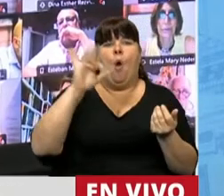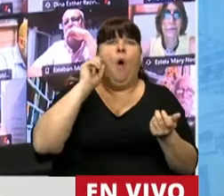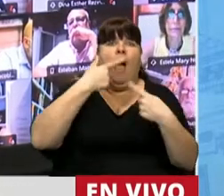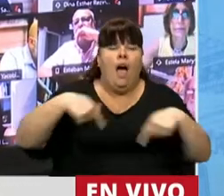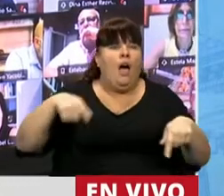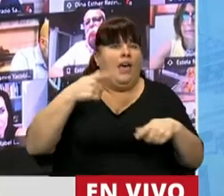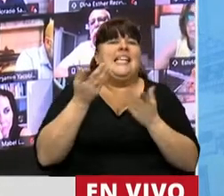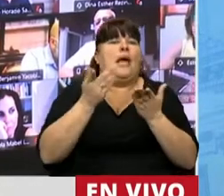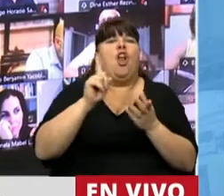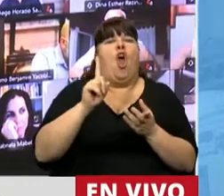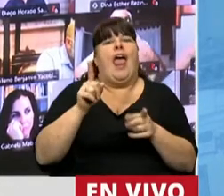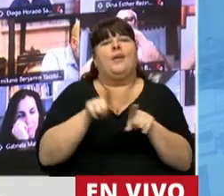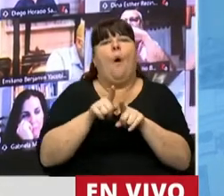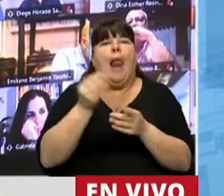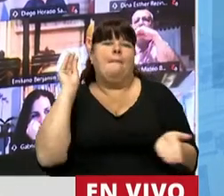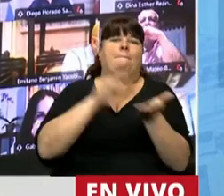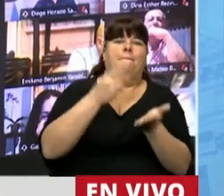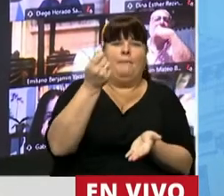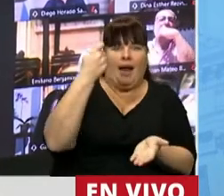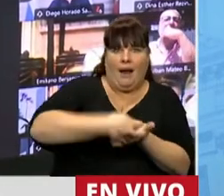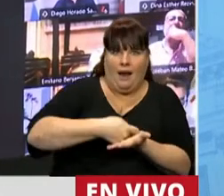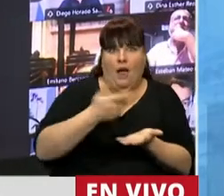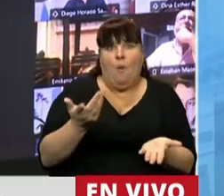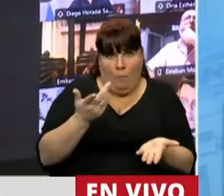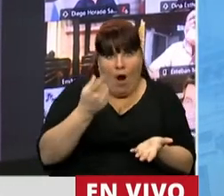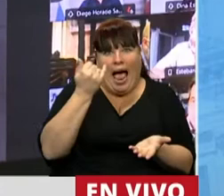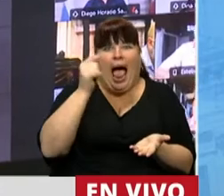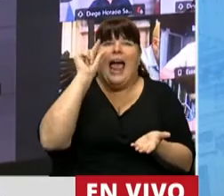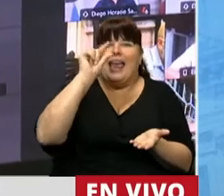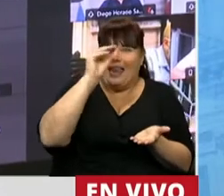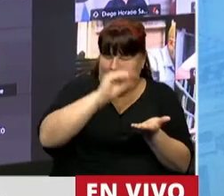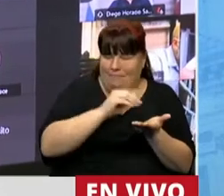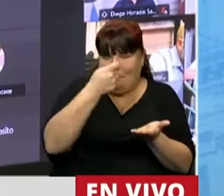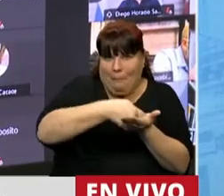un servicio y no sea un producto que tenga un precio, porque en realidad tiene una tarifa,